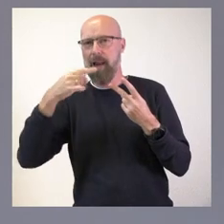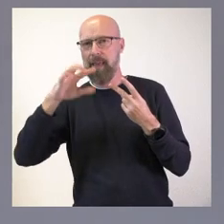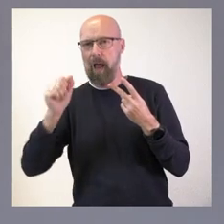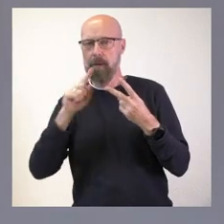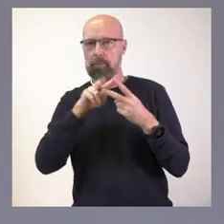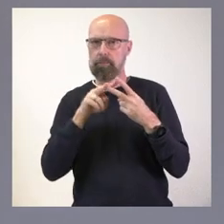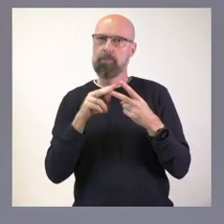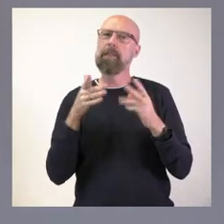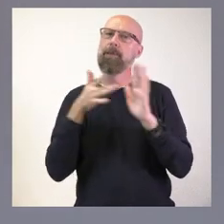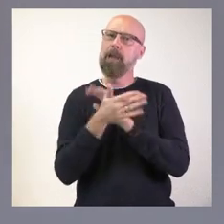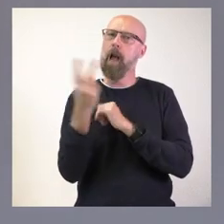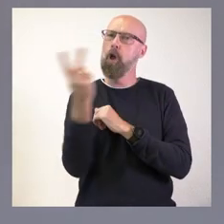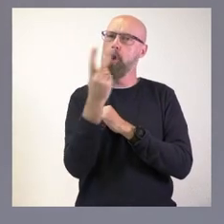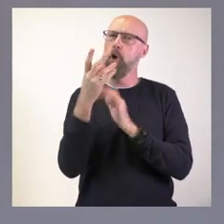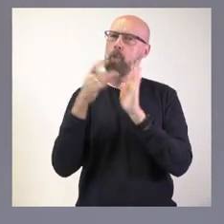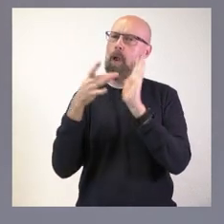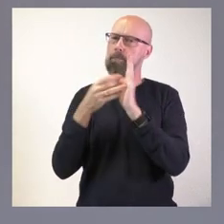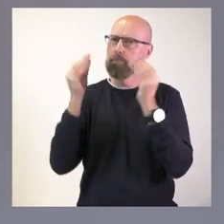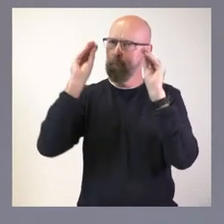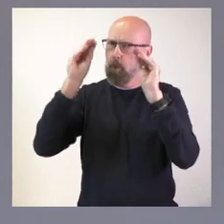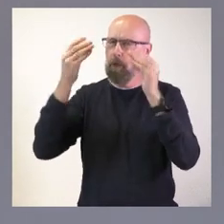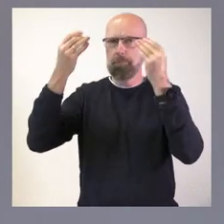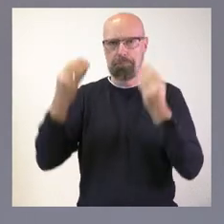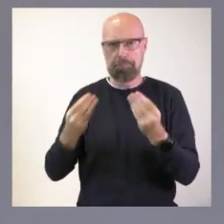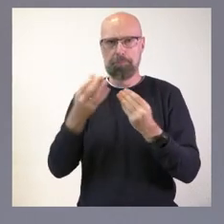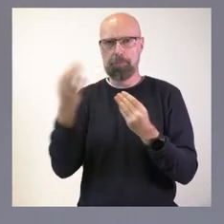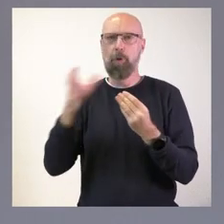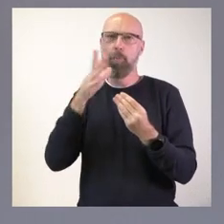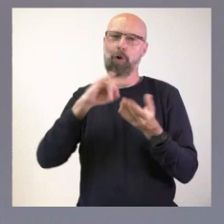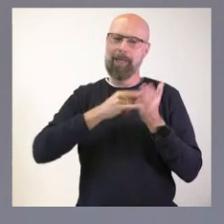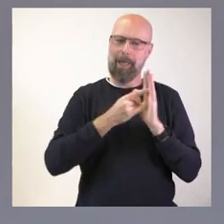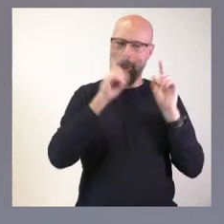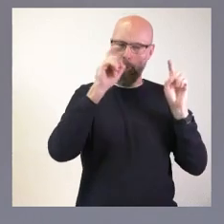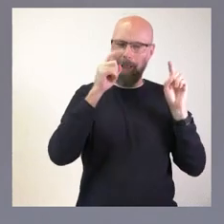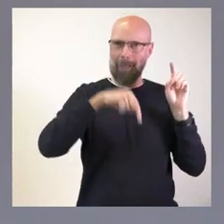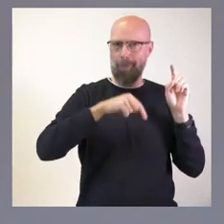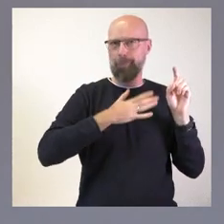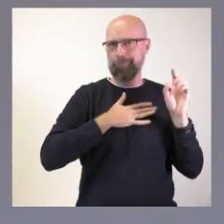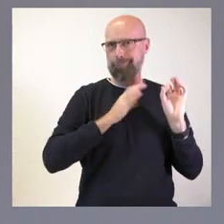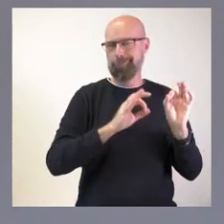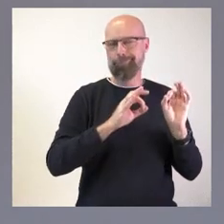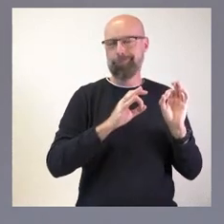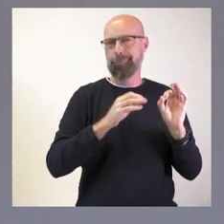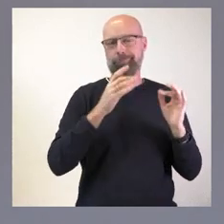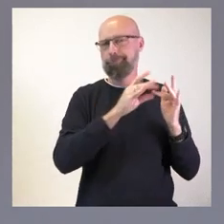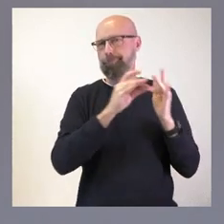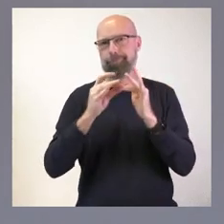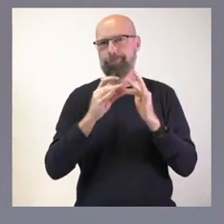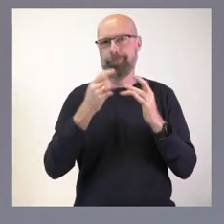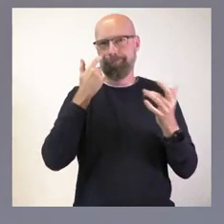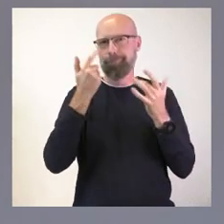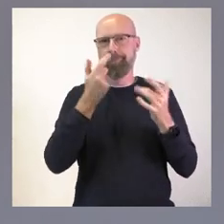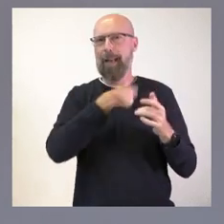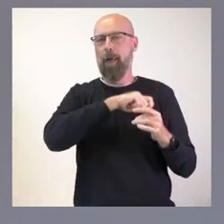jóvenes. El hecho de que efectivamente nuestro sistema educativo es un sistema educativo que está a la vanguardia del contexto nacional,